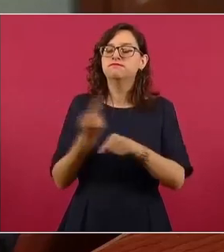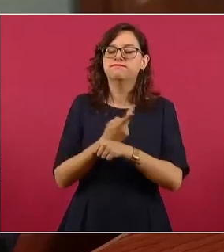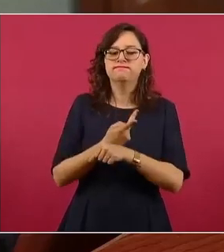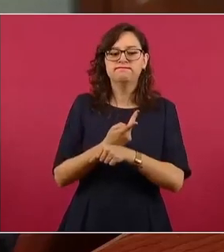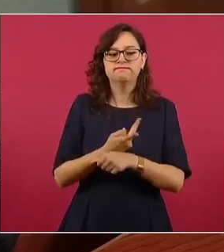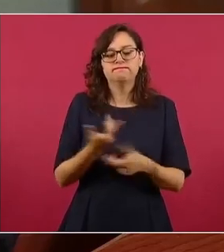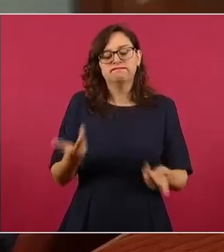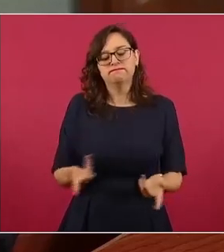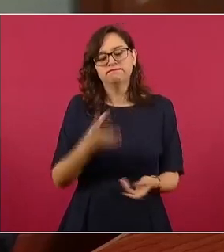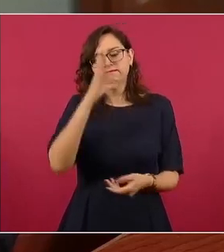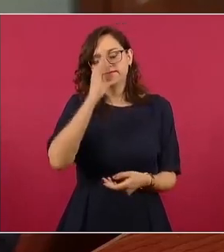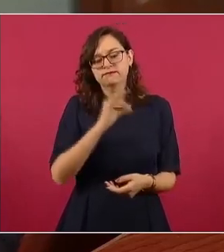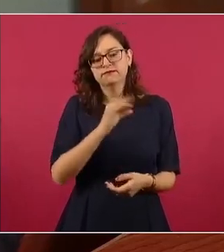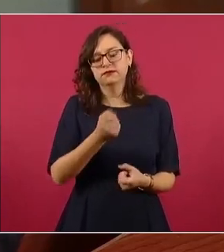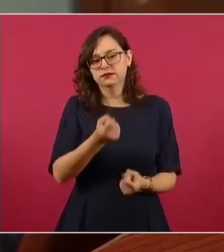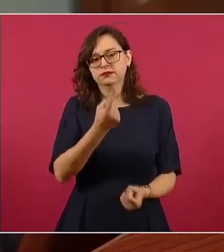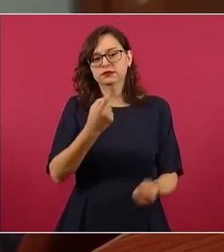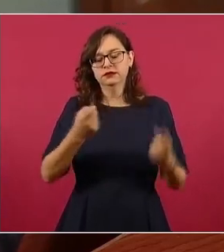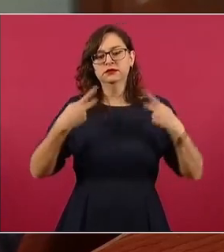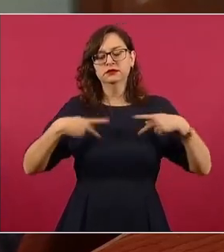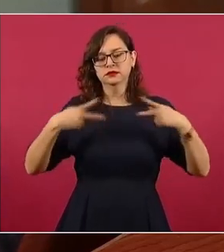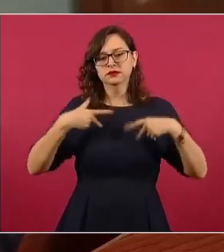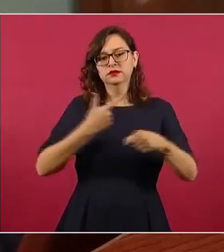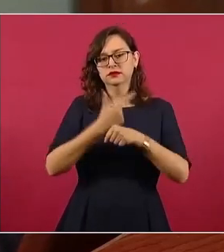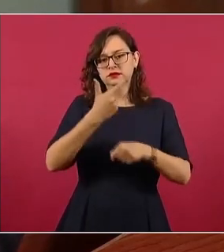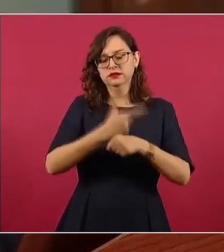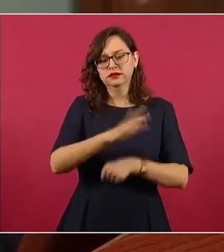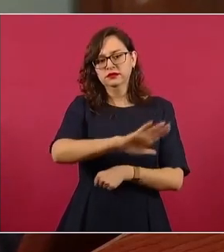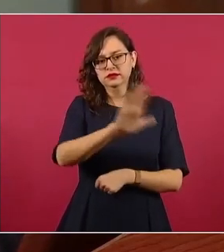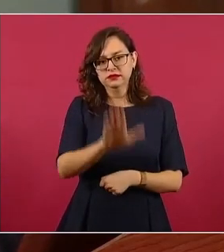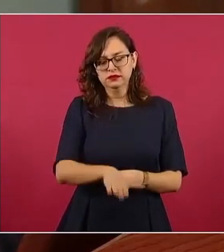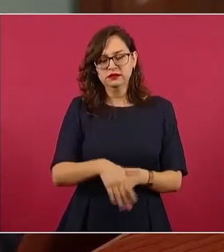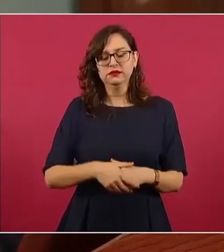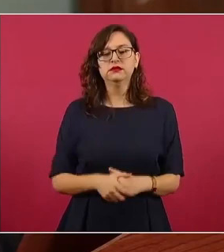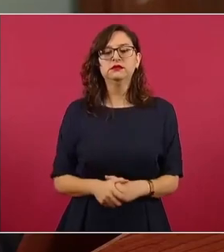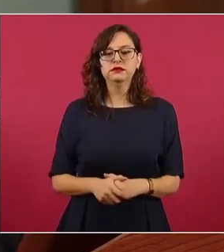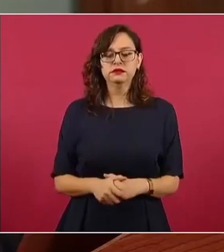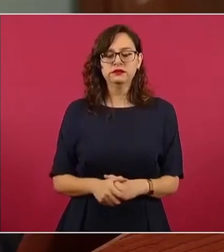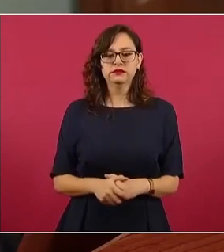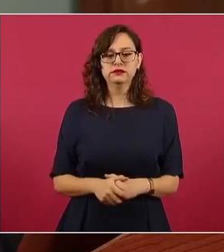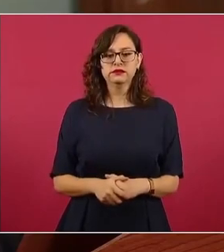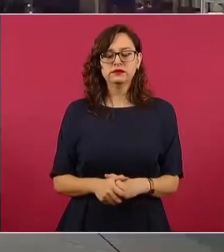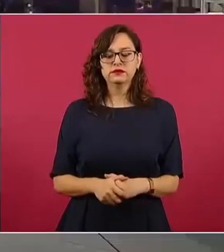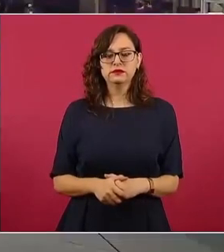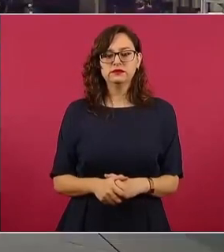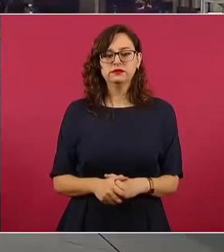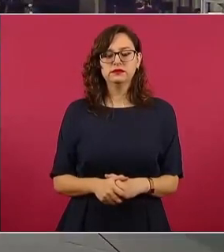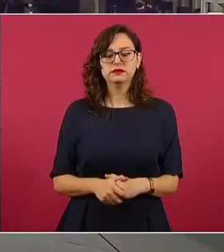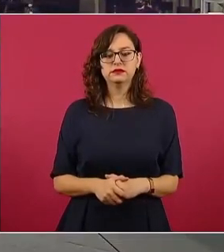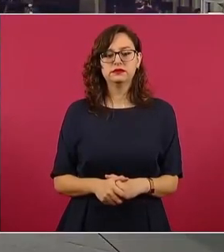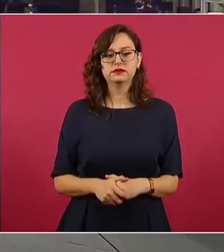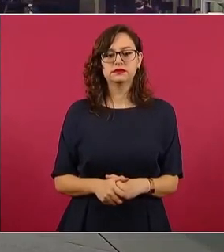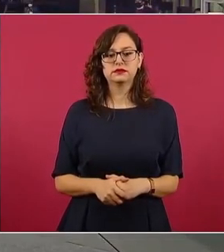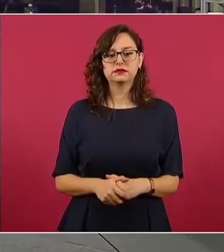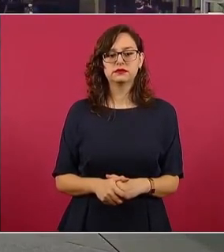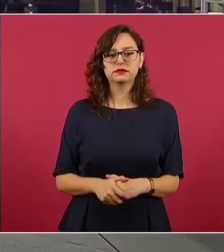los nacionales guatemaltecos. Entonces, el ministro, el anterior, por favor,